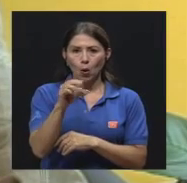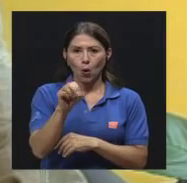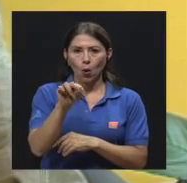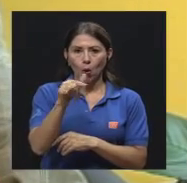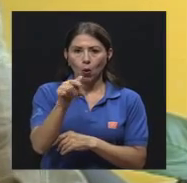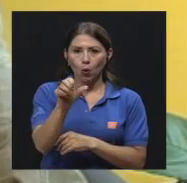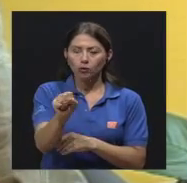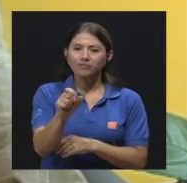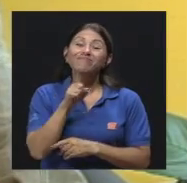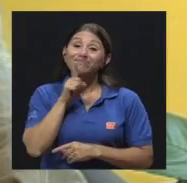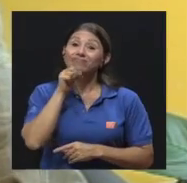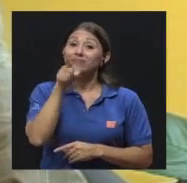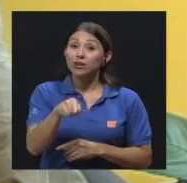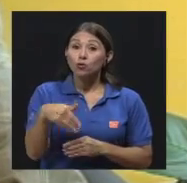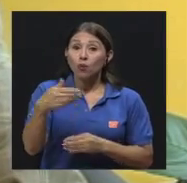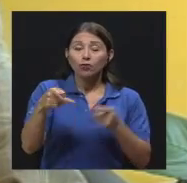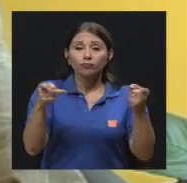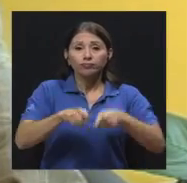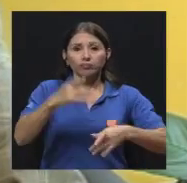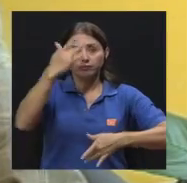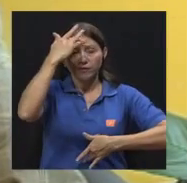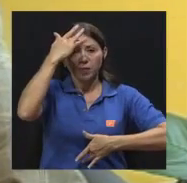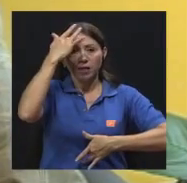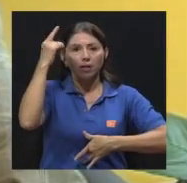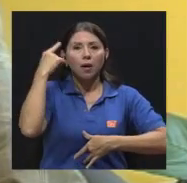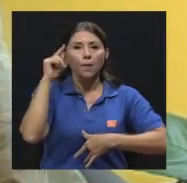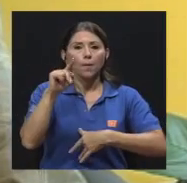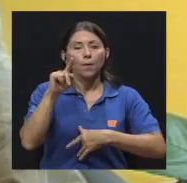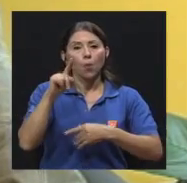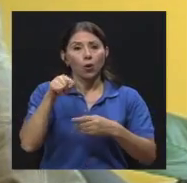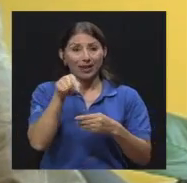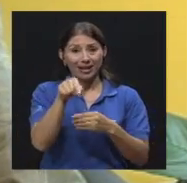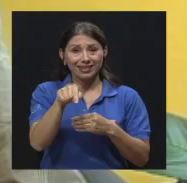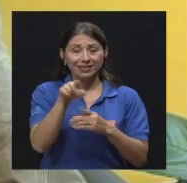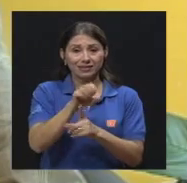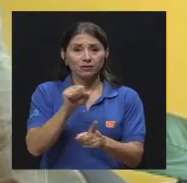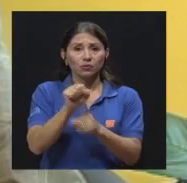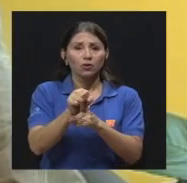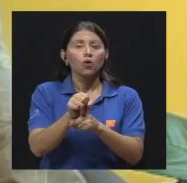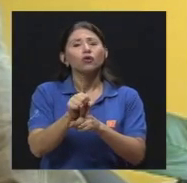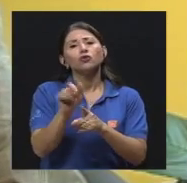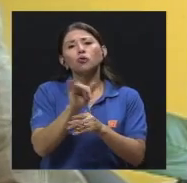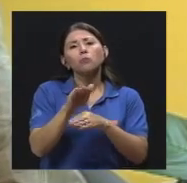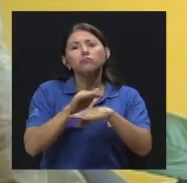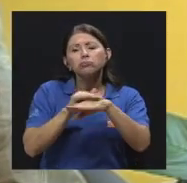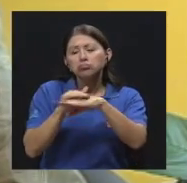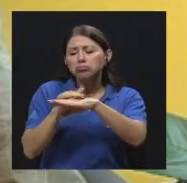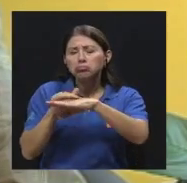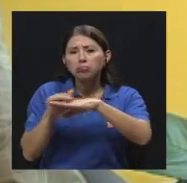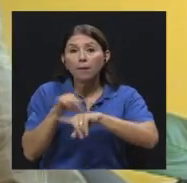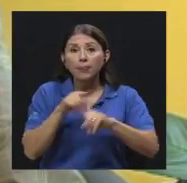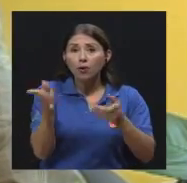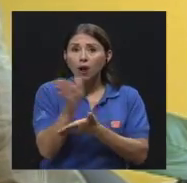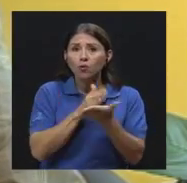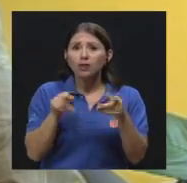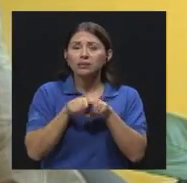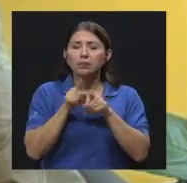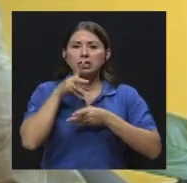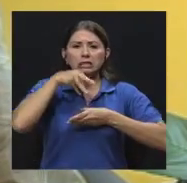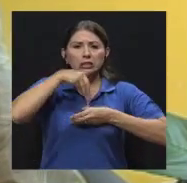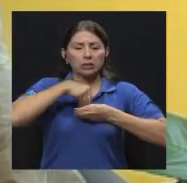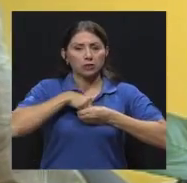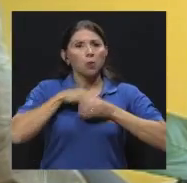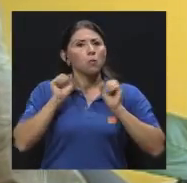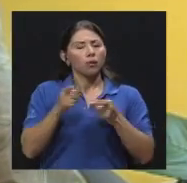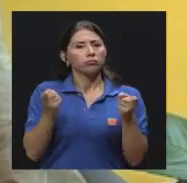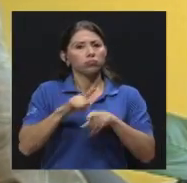las enfermedades por hongos son superficiales, pero algunas de ellas también invaden nuestro organismo y nos dan enfermedades hasta